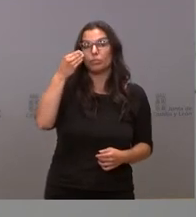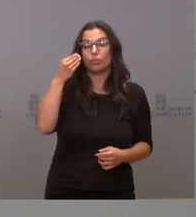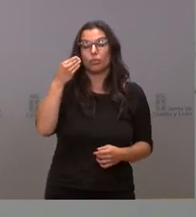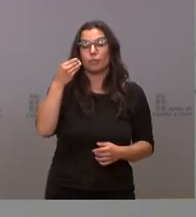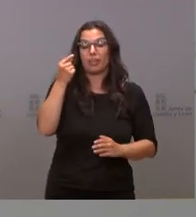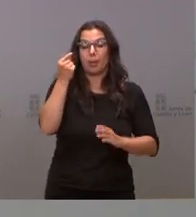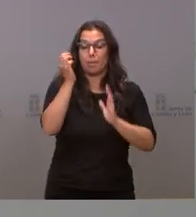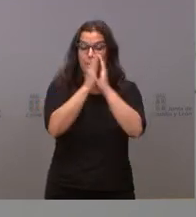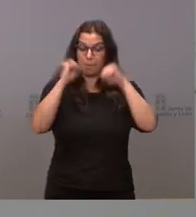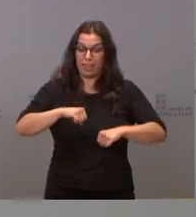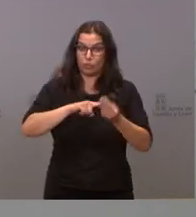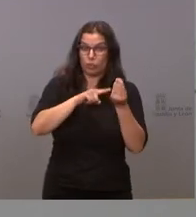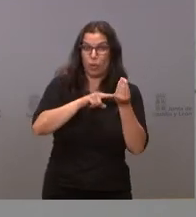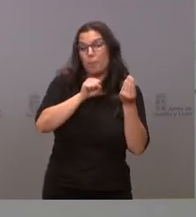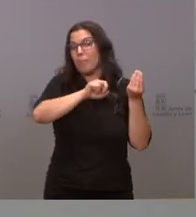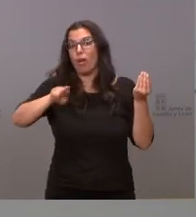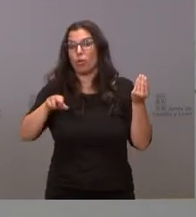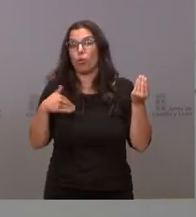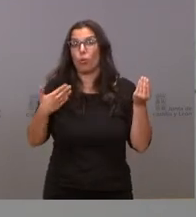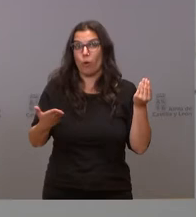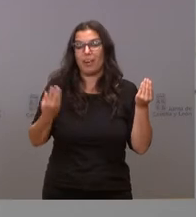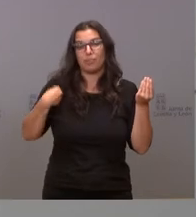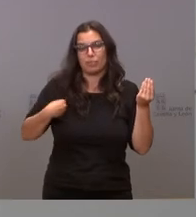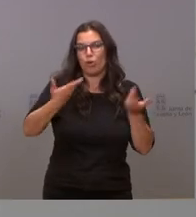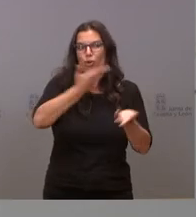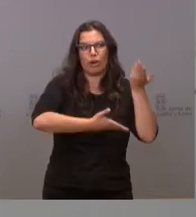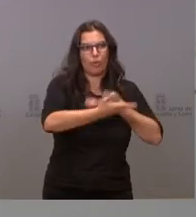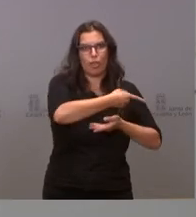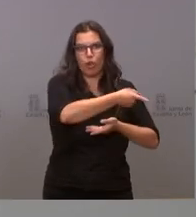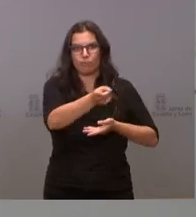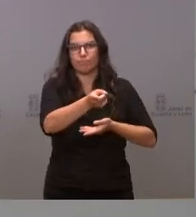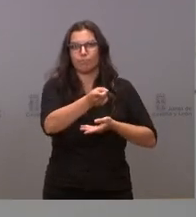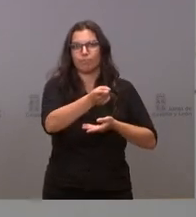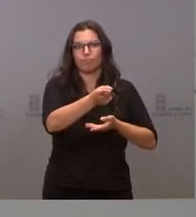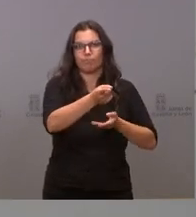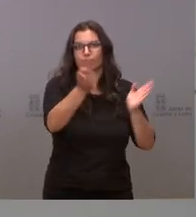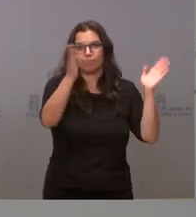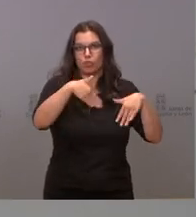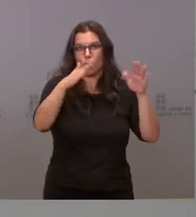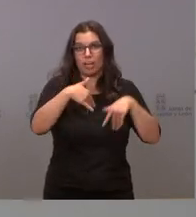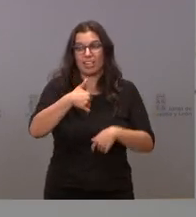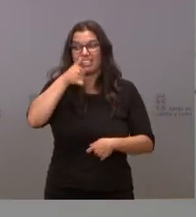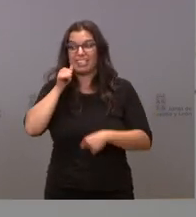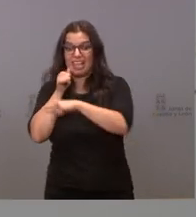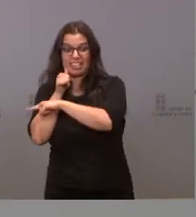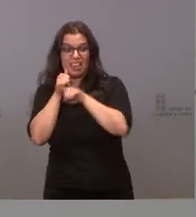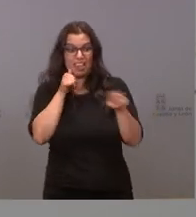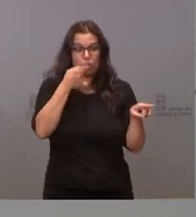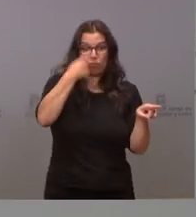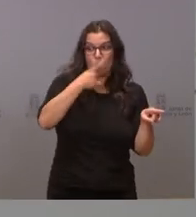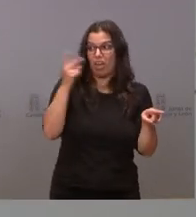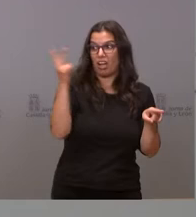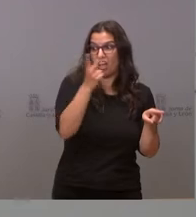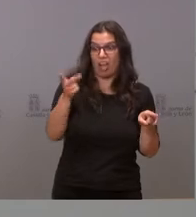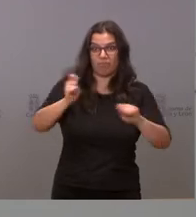pacto ha sido precisamente la falta de colaboración del dúo Sánchez-Tudanca. Incluso si